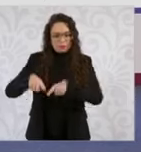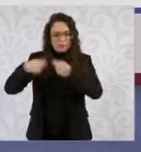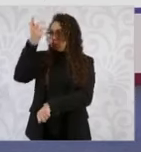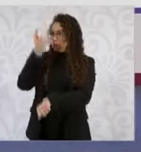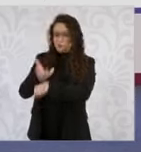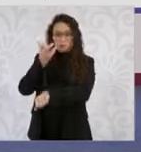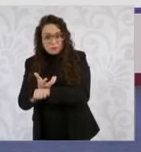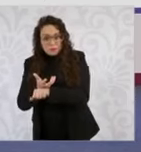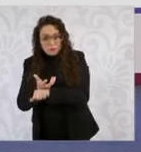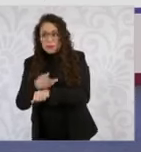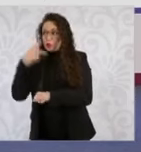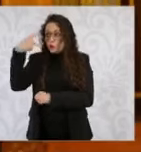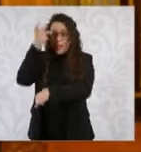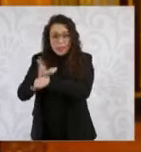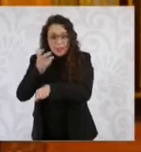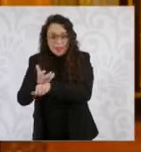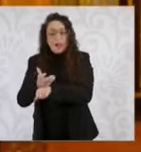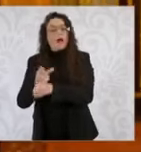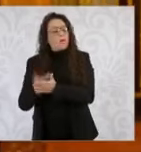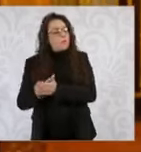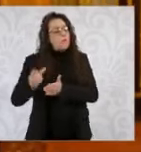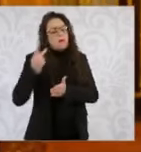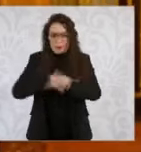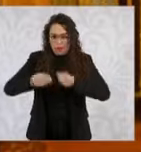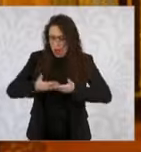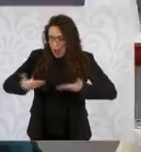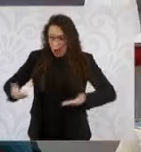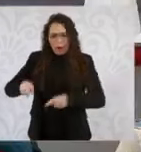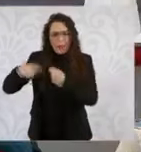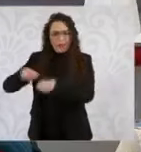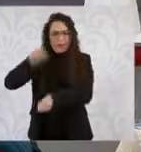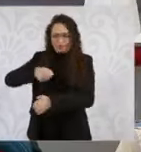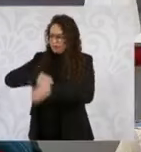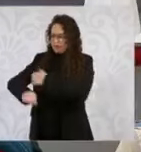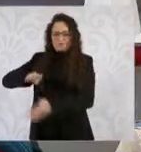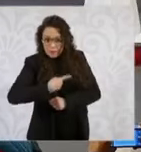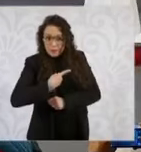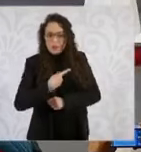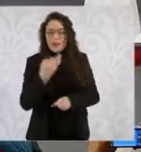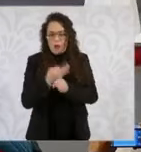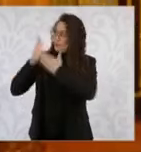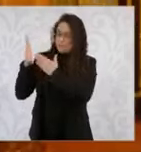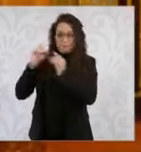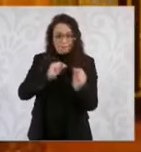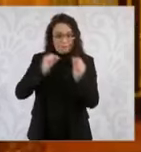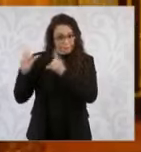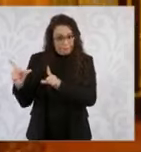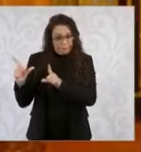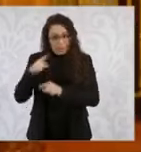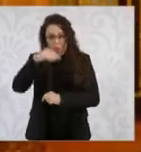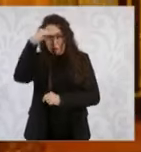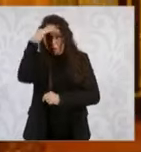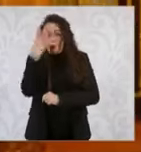Estados Unidos y hoy está siendo sentenciado. Adelante. Ahora vamos a tu pregunta. Porque no es menor,